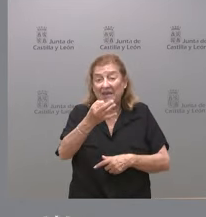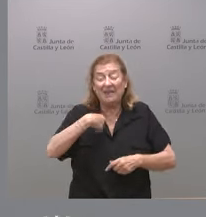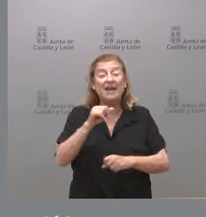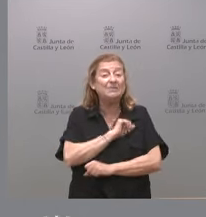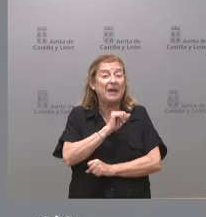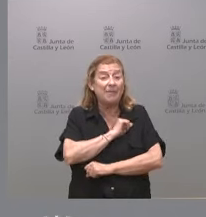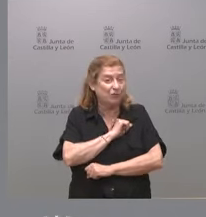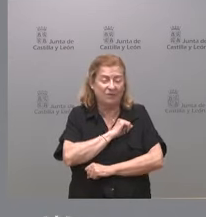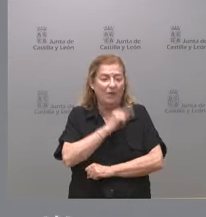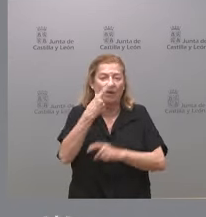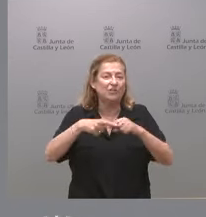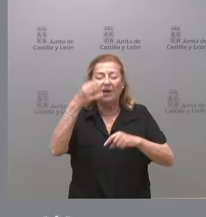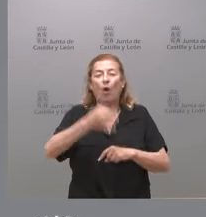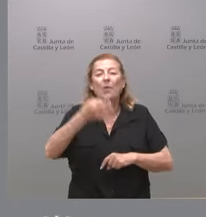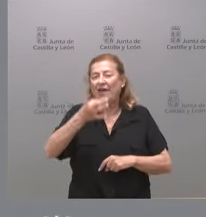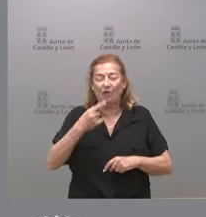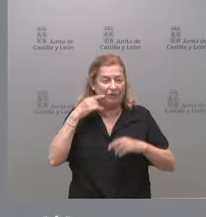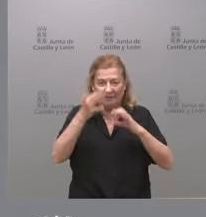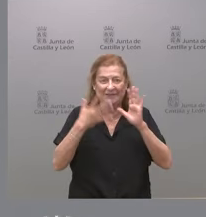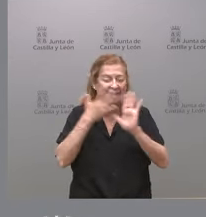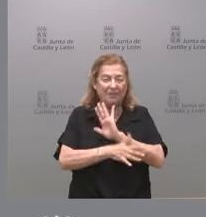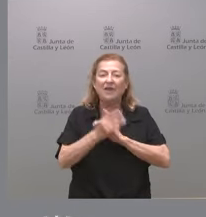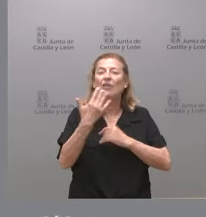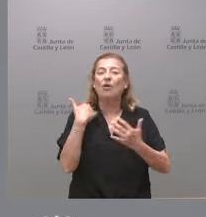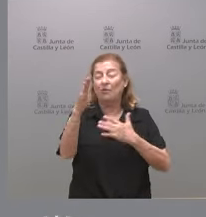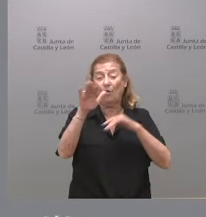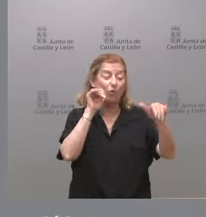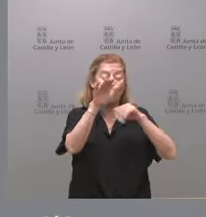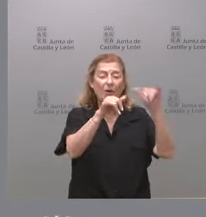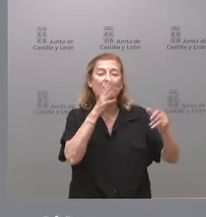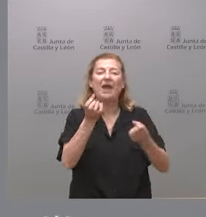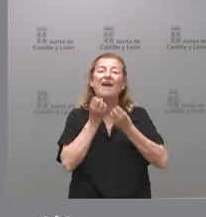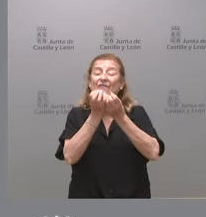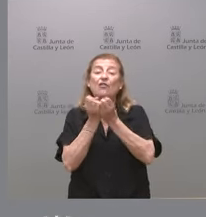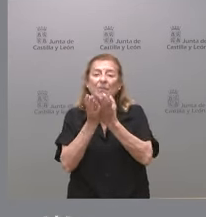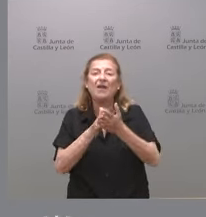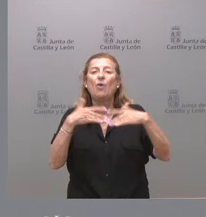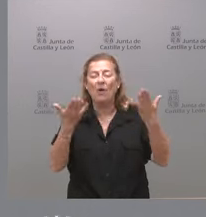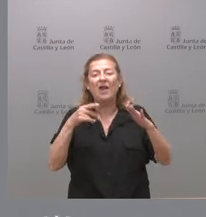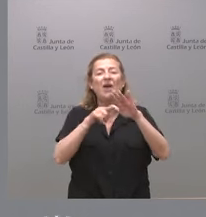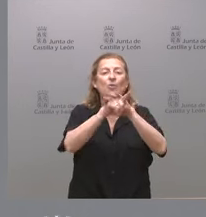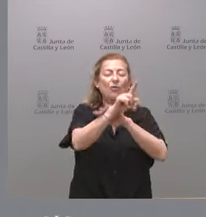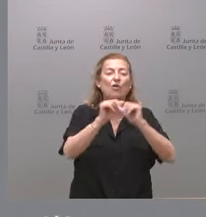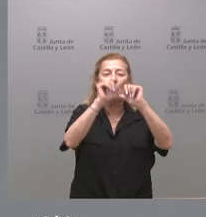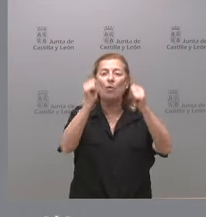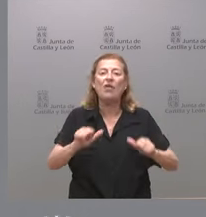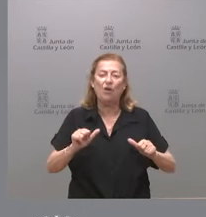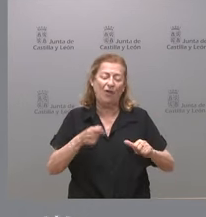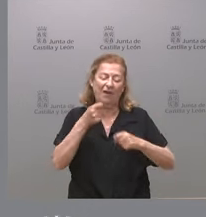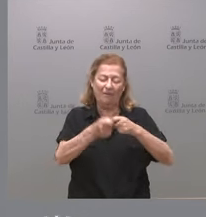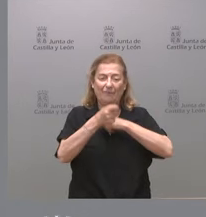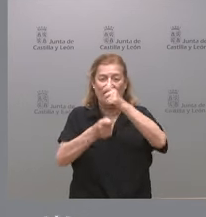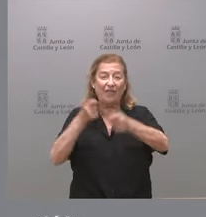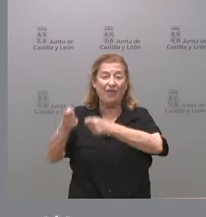obligada de siempre que es que se nos convoca para informarnos de cuál es la evolución del modelo de financiación autonómica